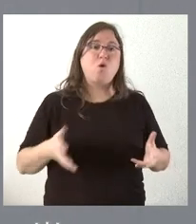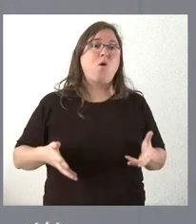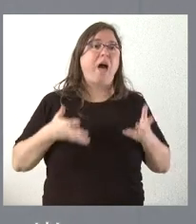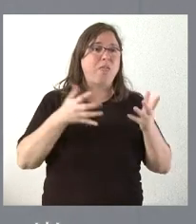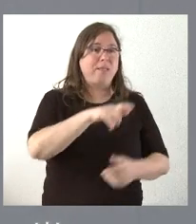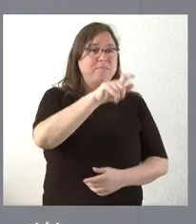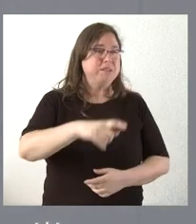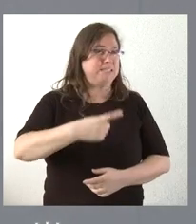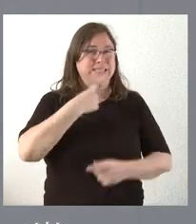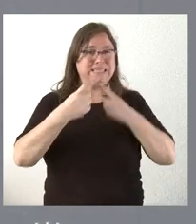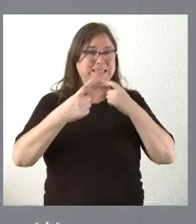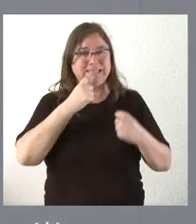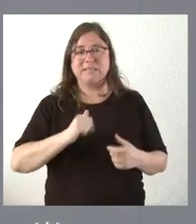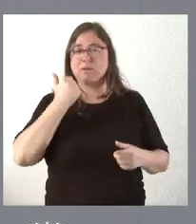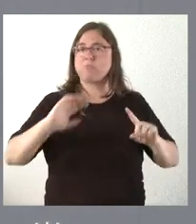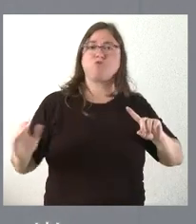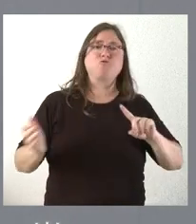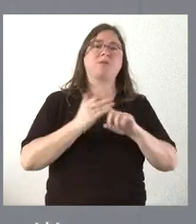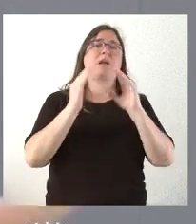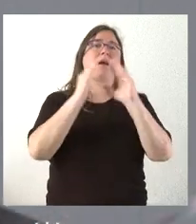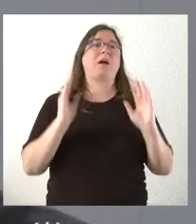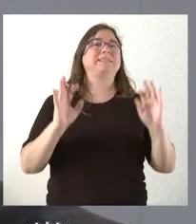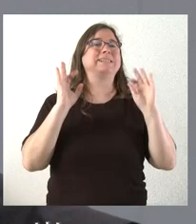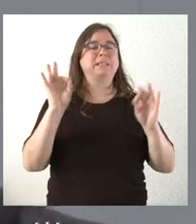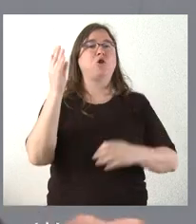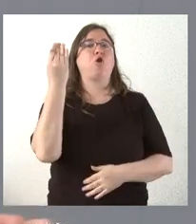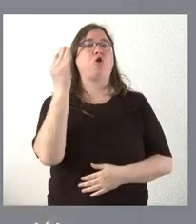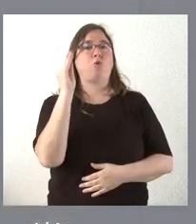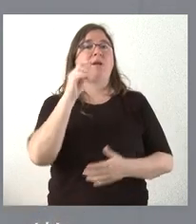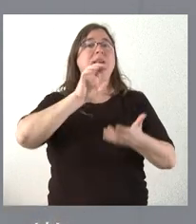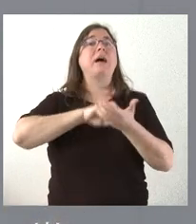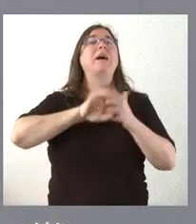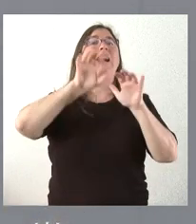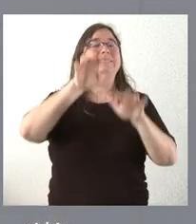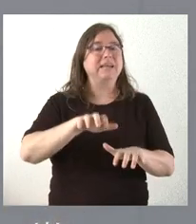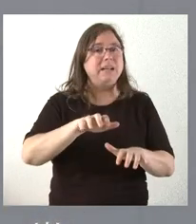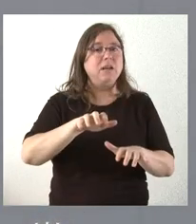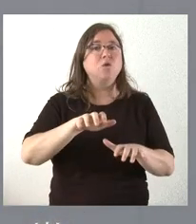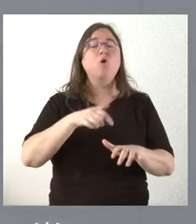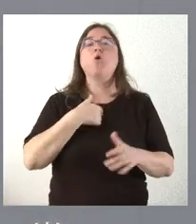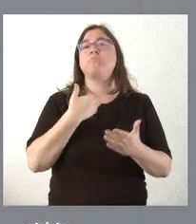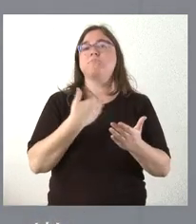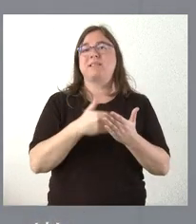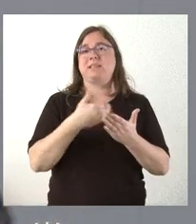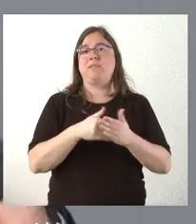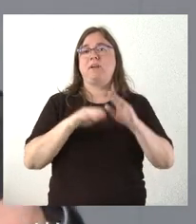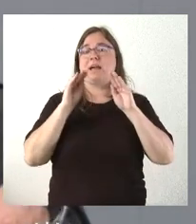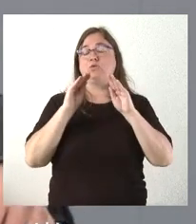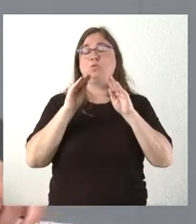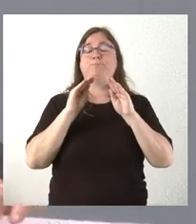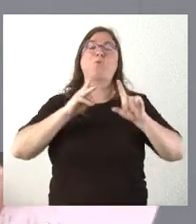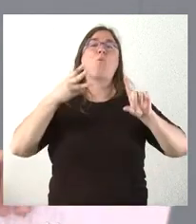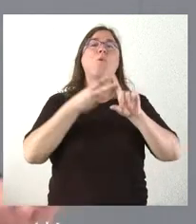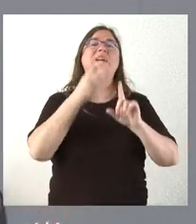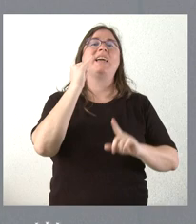dificultades de acceder a la vivienda, especialmente si son jóvenes, pues Castilla es hoy, y así lo certifica el portal Idealista, la